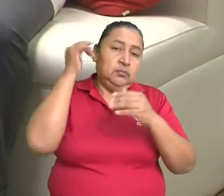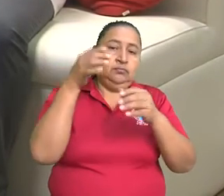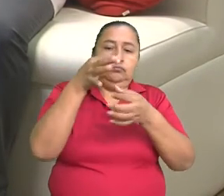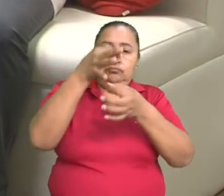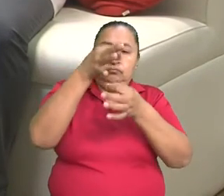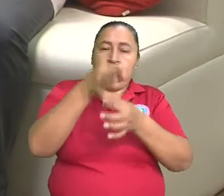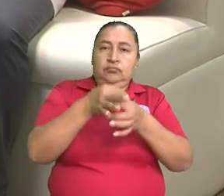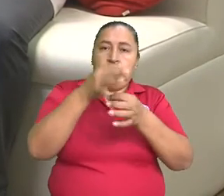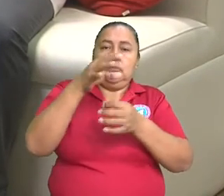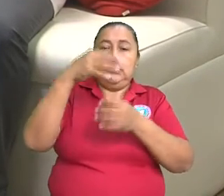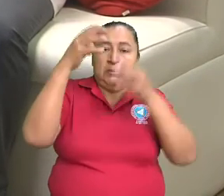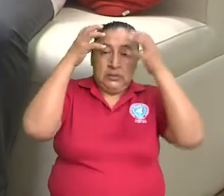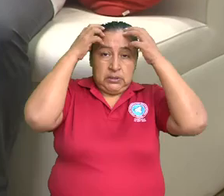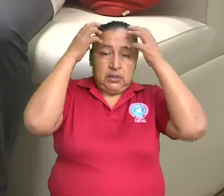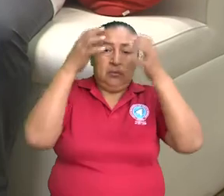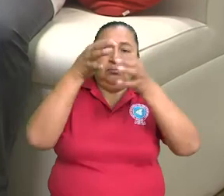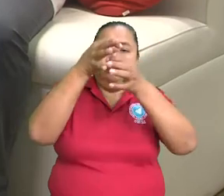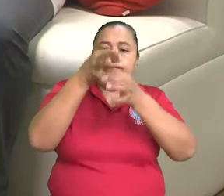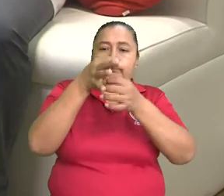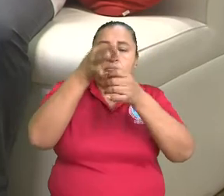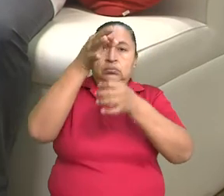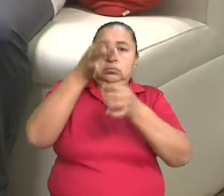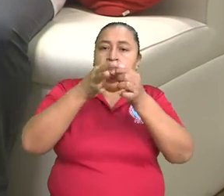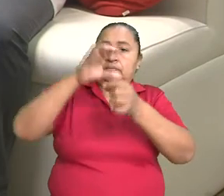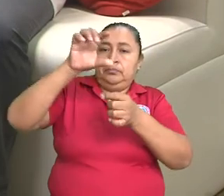conexión entre el cerebro y la médula espinal.